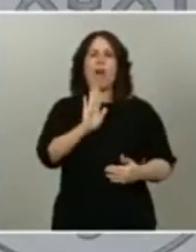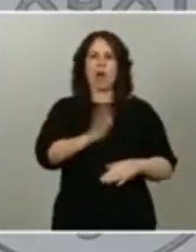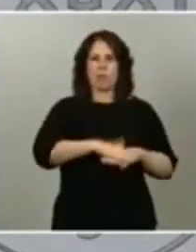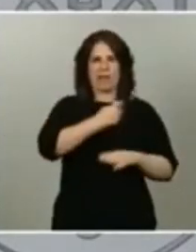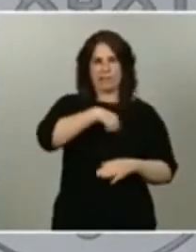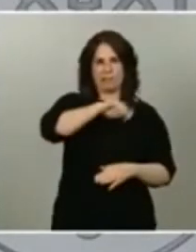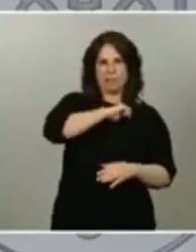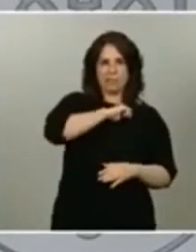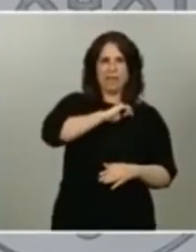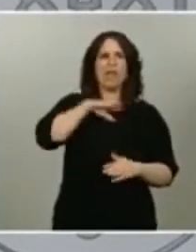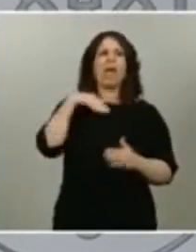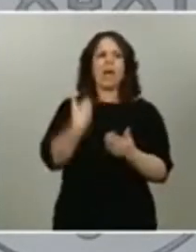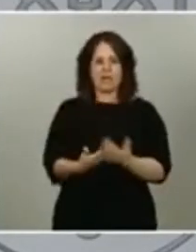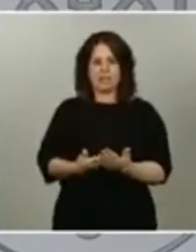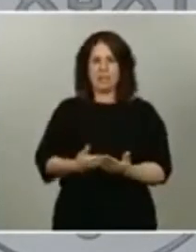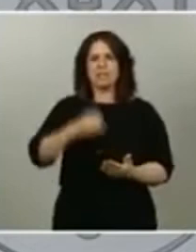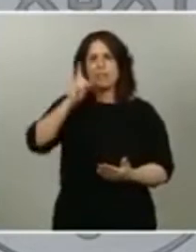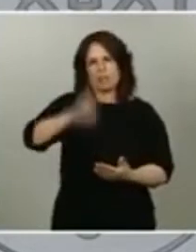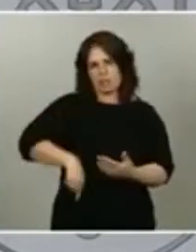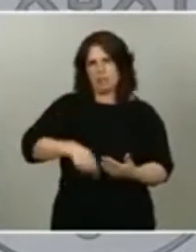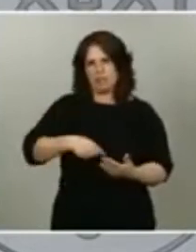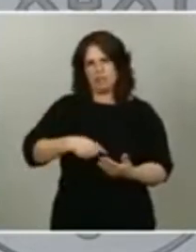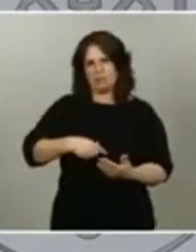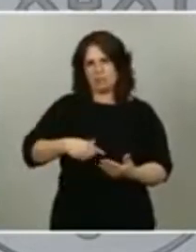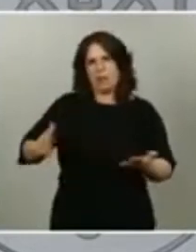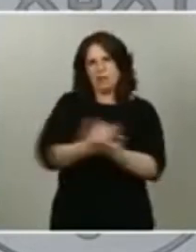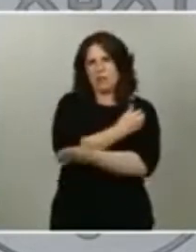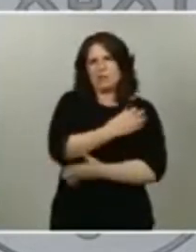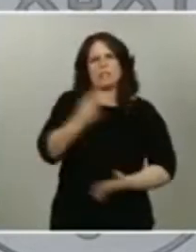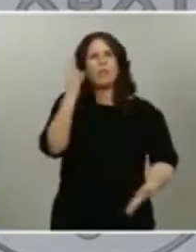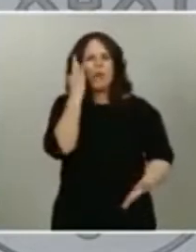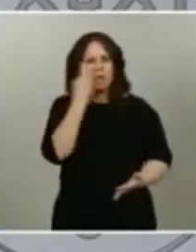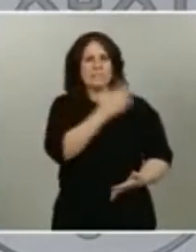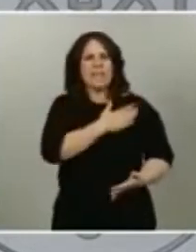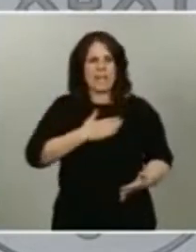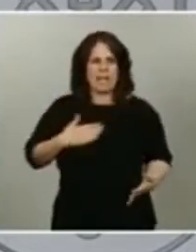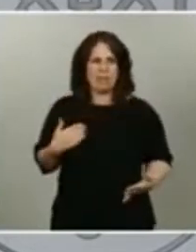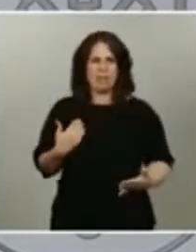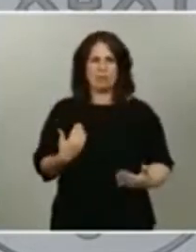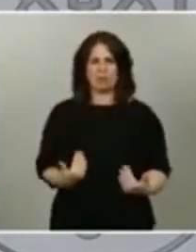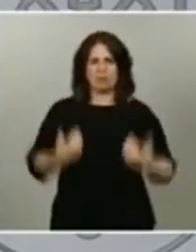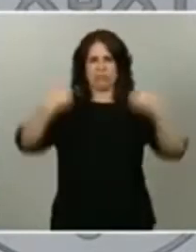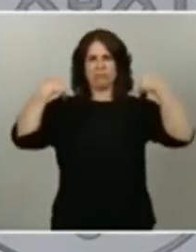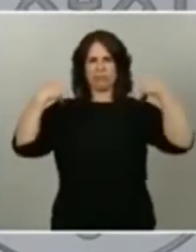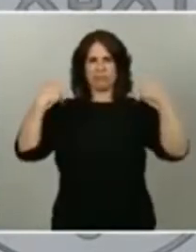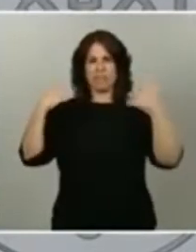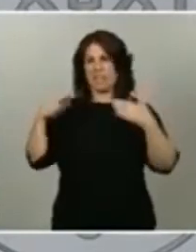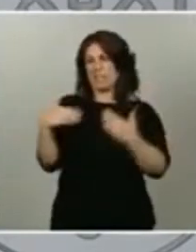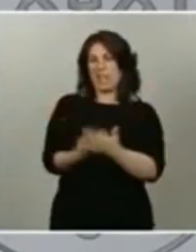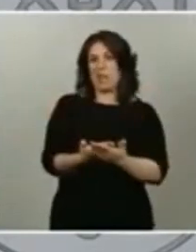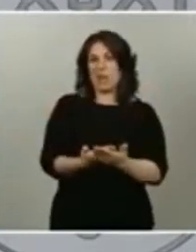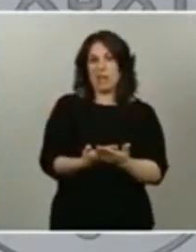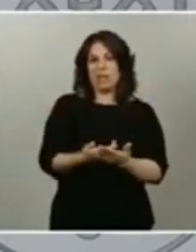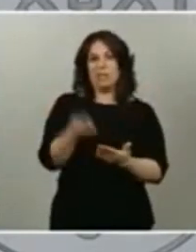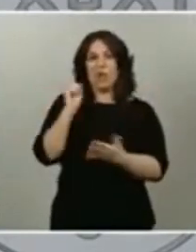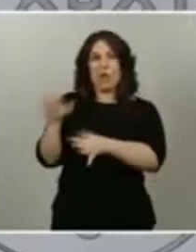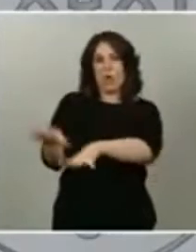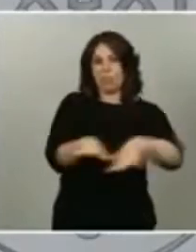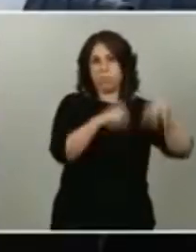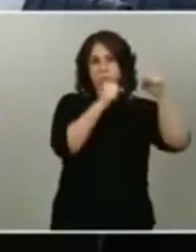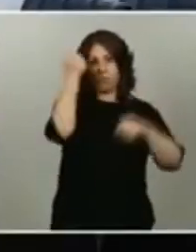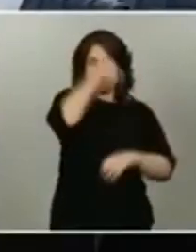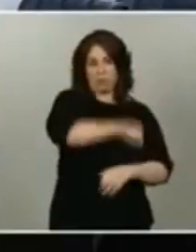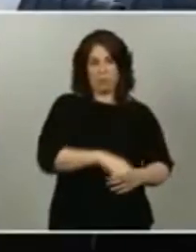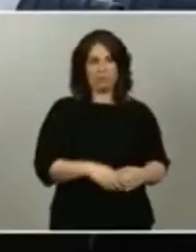quiero decirlo para el conjunto de las mujeres que aspiramos a ocupar posiciones que hasta la fecha han estado exclusivamente reservadas para los hombres